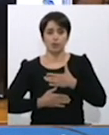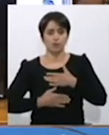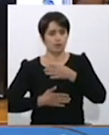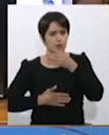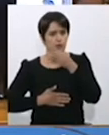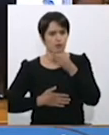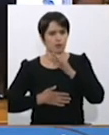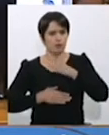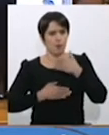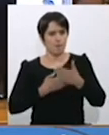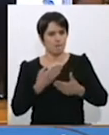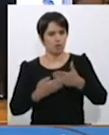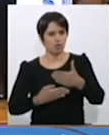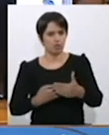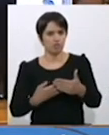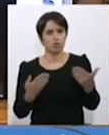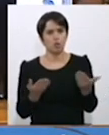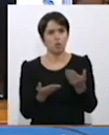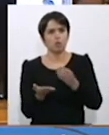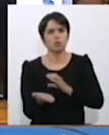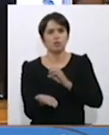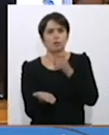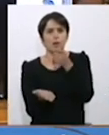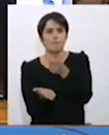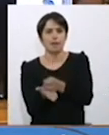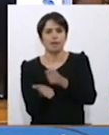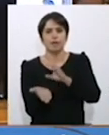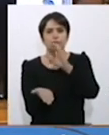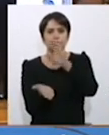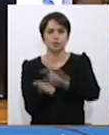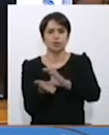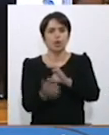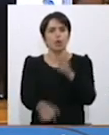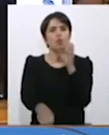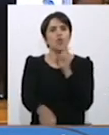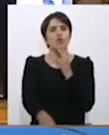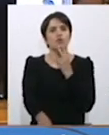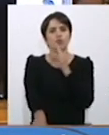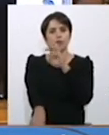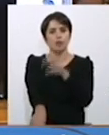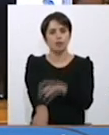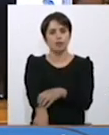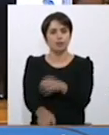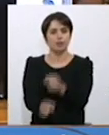proceso de definición de pago de asignación de zona que pueda posteriormente formar a la sala.